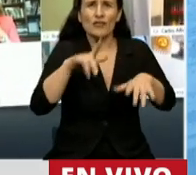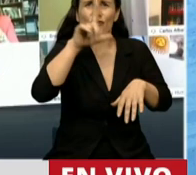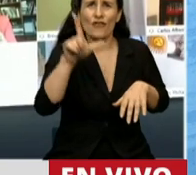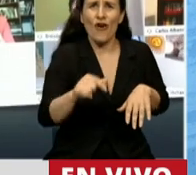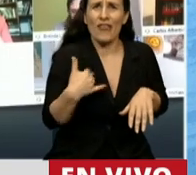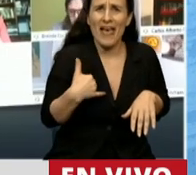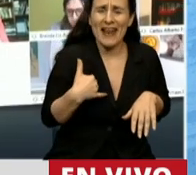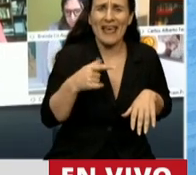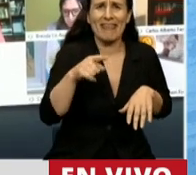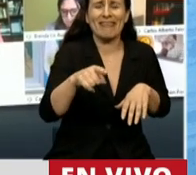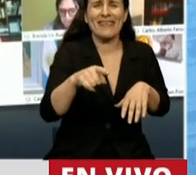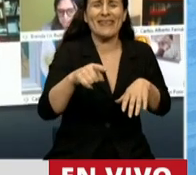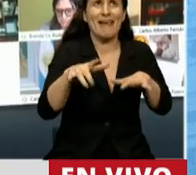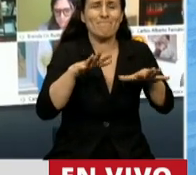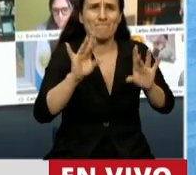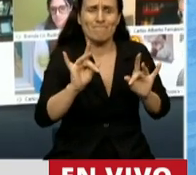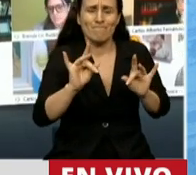profundizado con la pandemia.